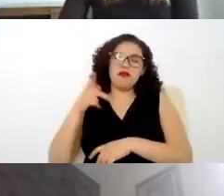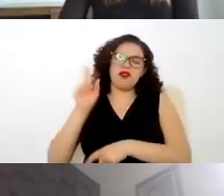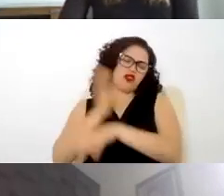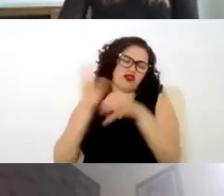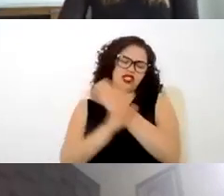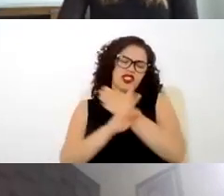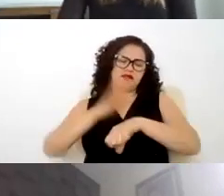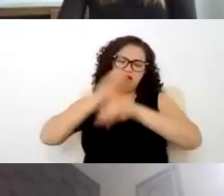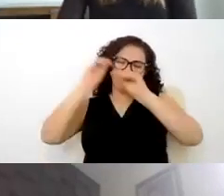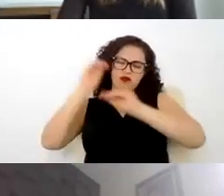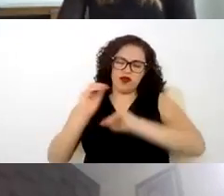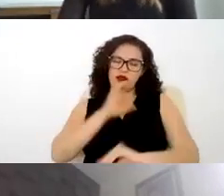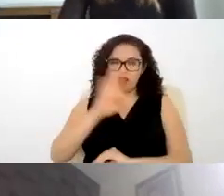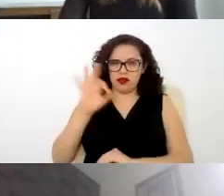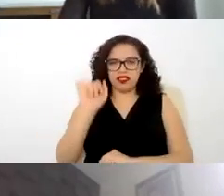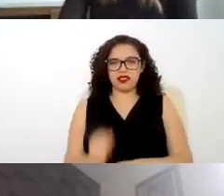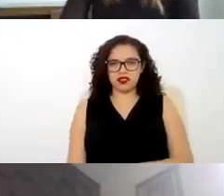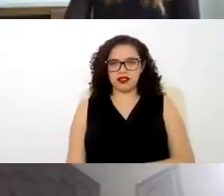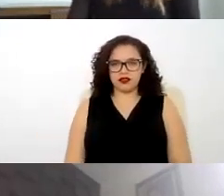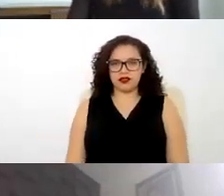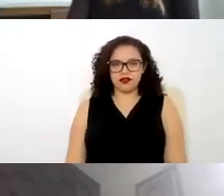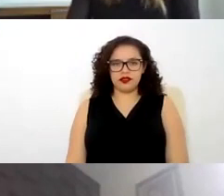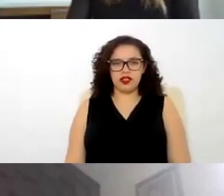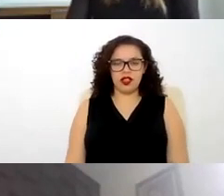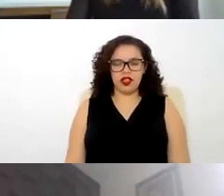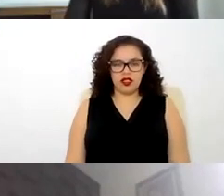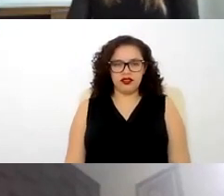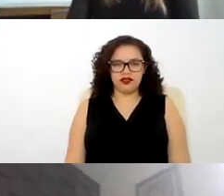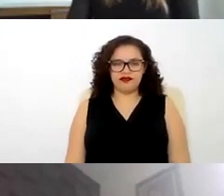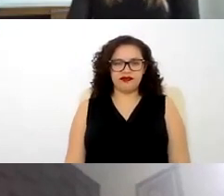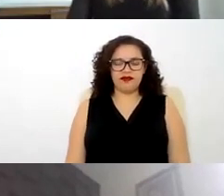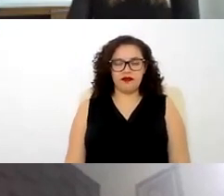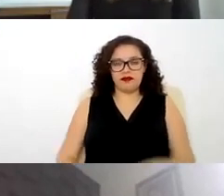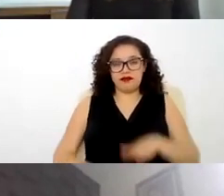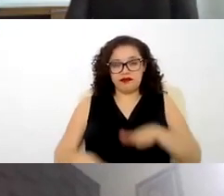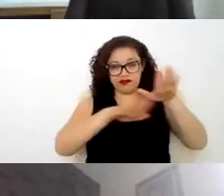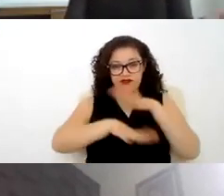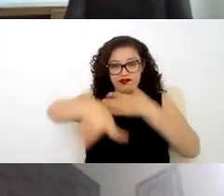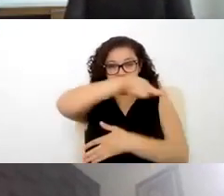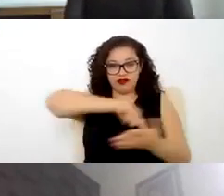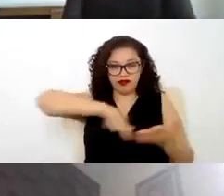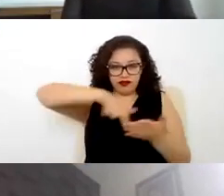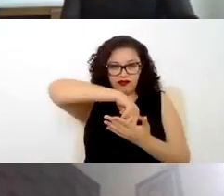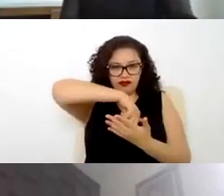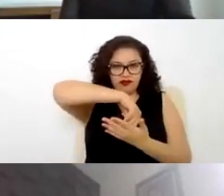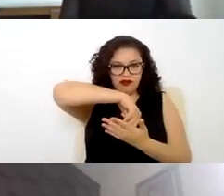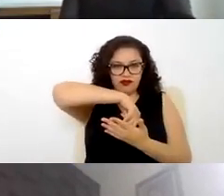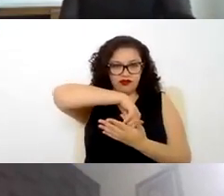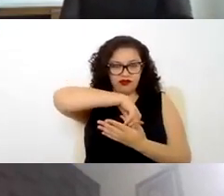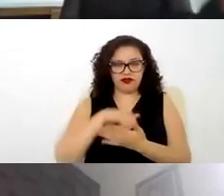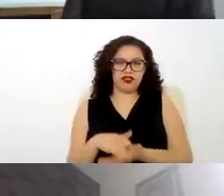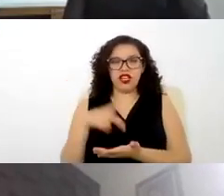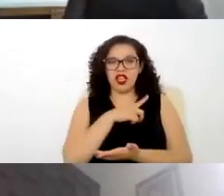cosas y bueno pues tenemos como mínimos el lugar de aplicabilidad que debe siempre de